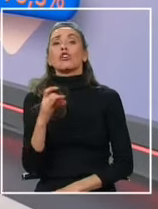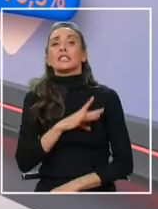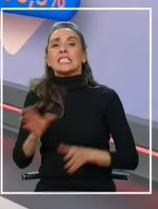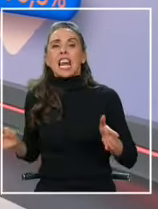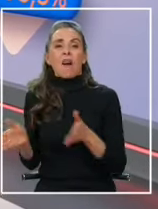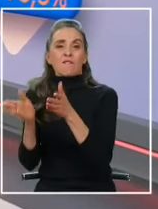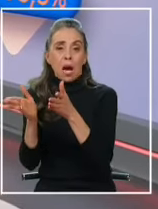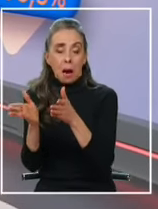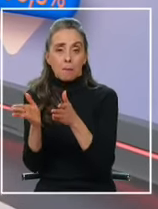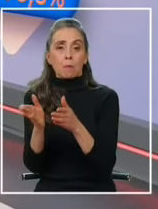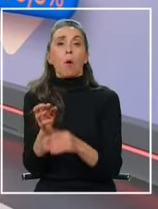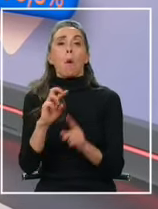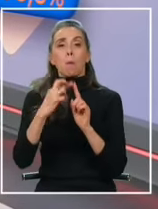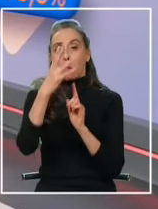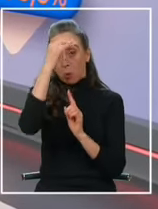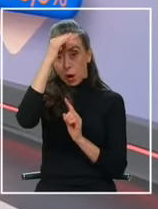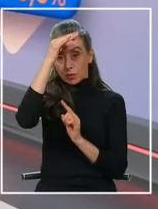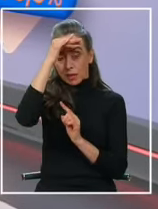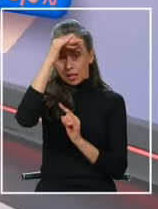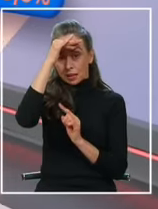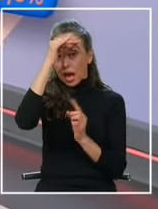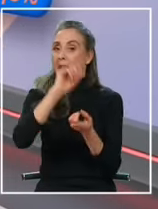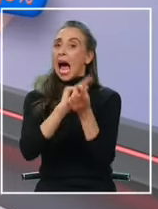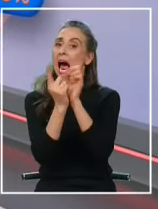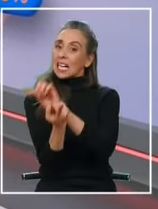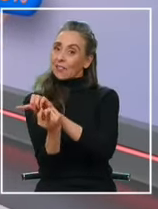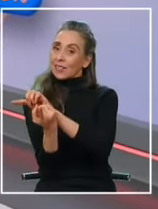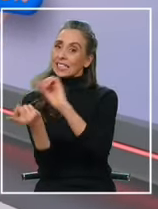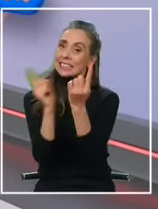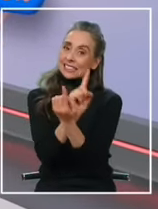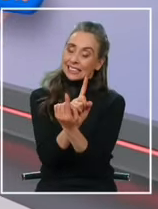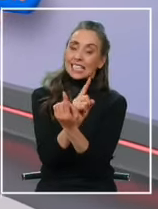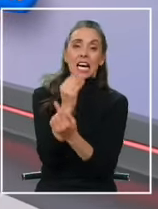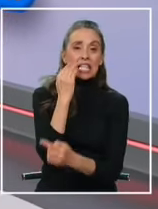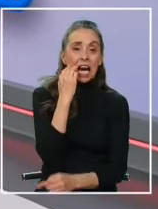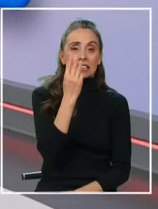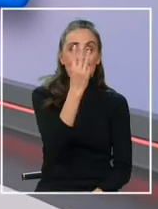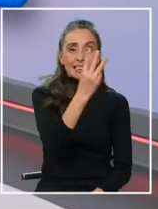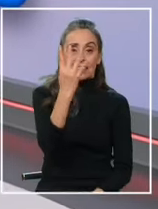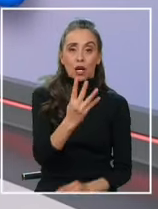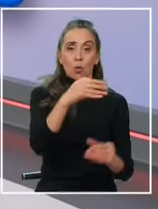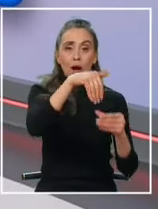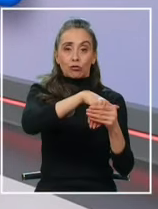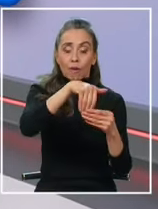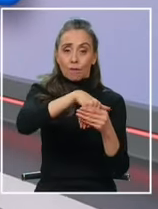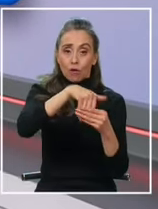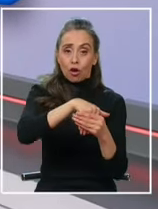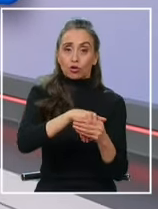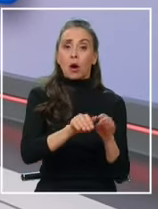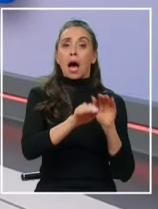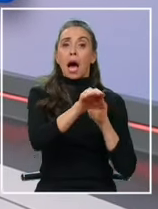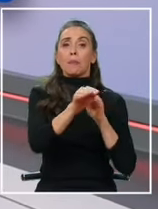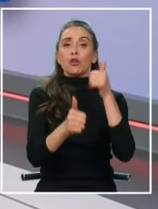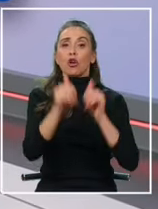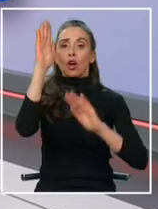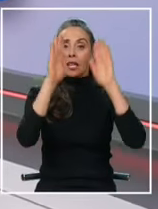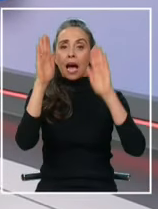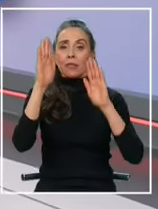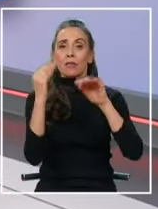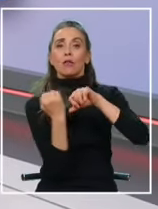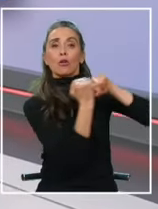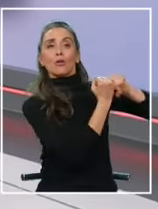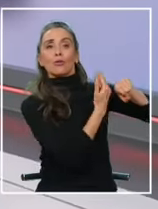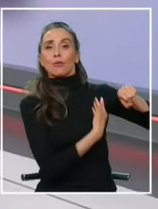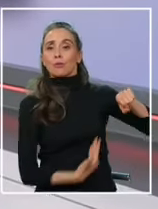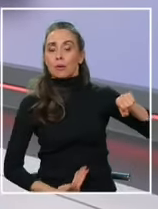Finalmente, en Puente Alto, se invierte la tendencia y casi tres cuartos de los votos fueron para los cantidatos de la